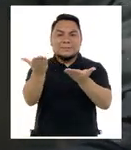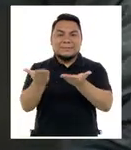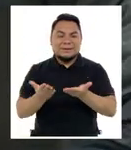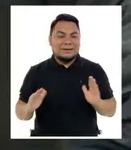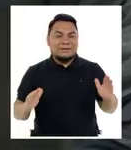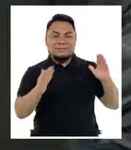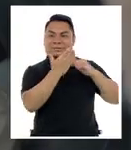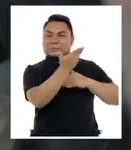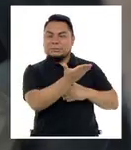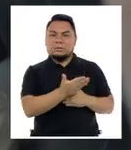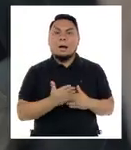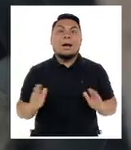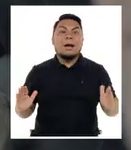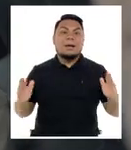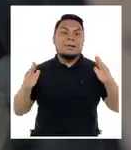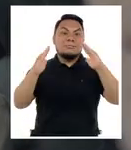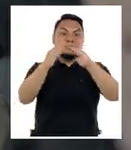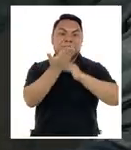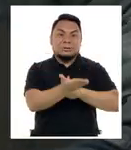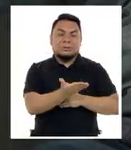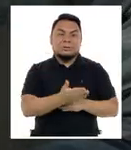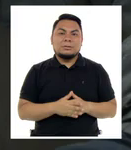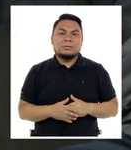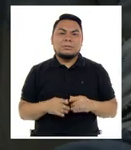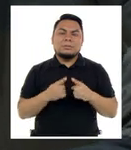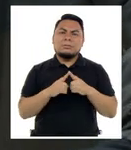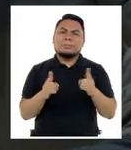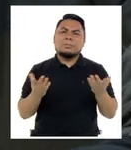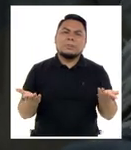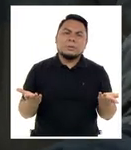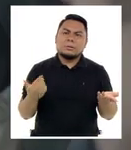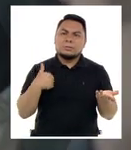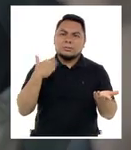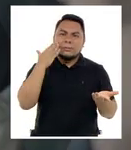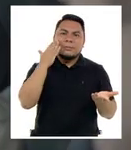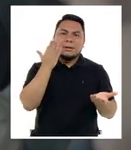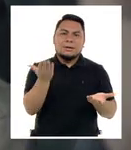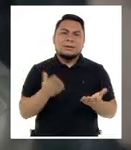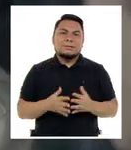bienvenidos a la montaña a la montaña pero si yo iba al mar